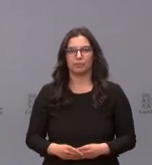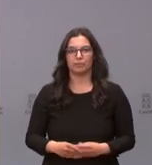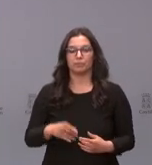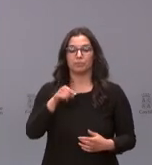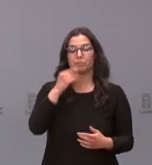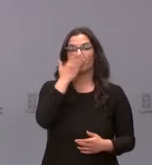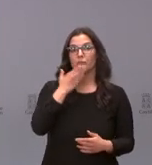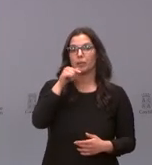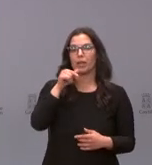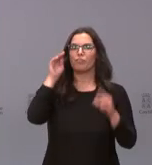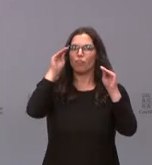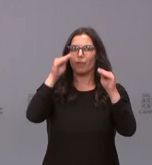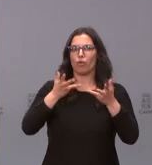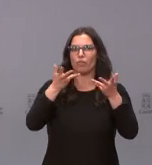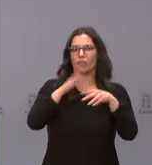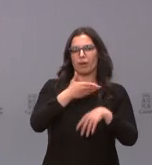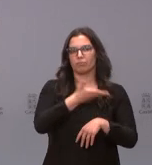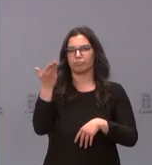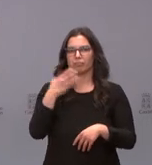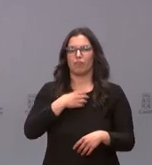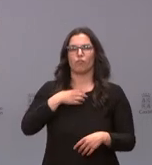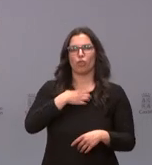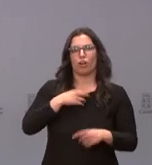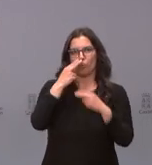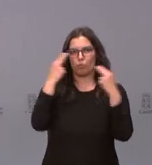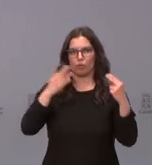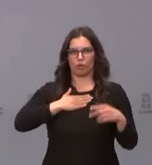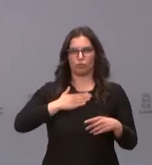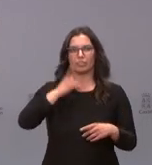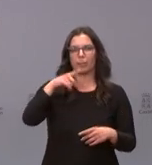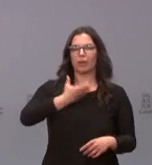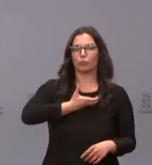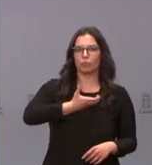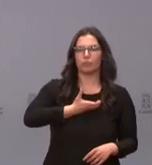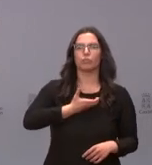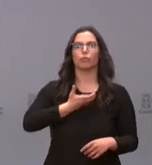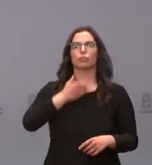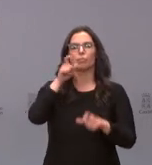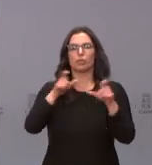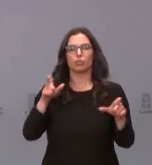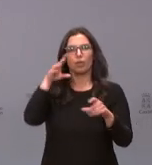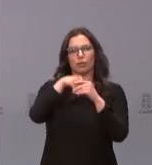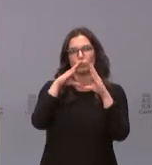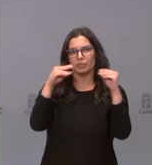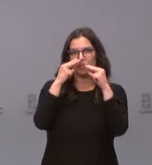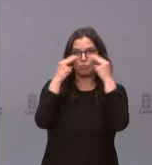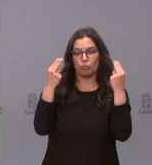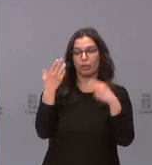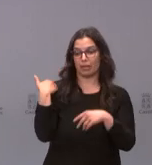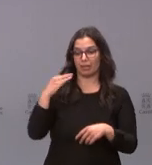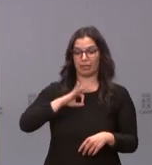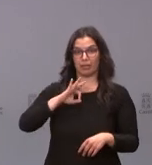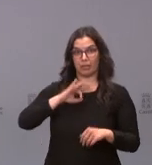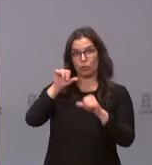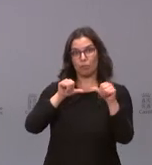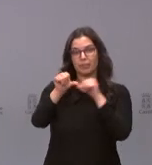empleados públicos de la comunidad, en la Administración Autonómica, a entidades locales, al personal de las universidades públicas y desde enero de este